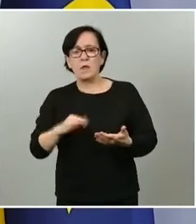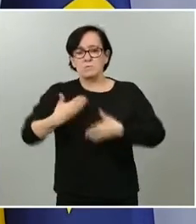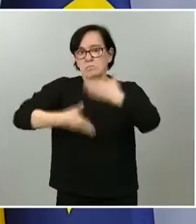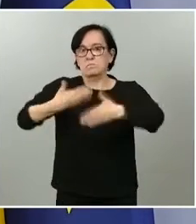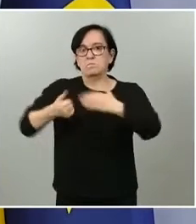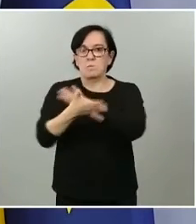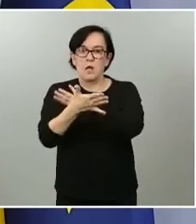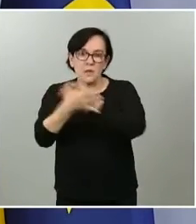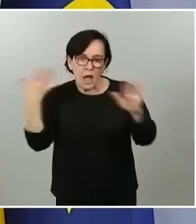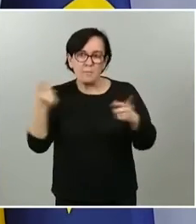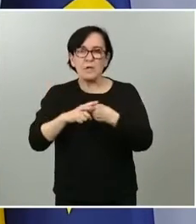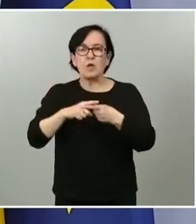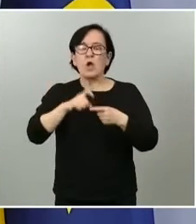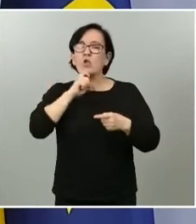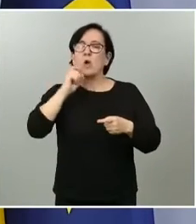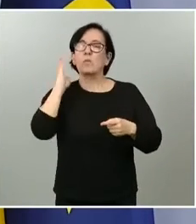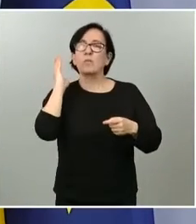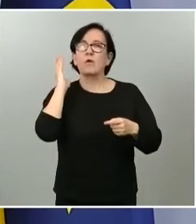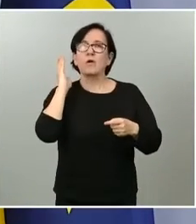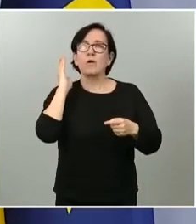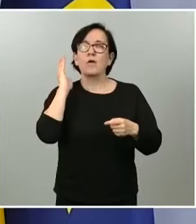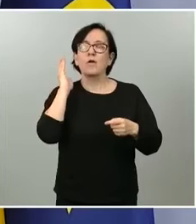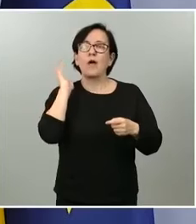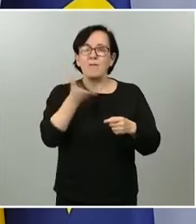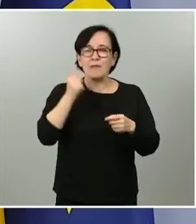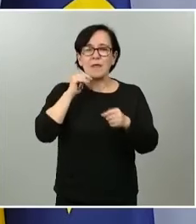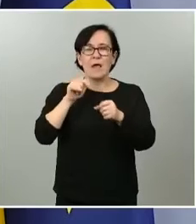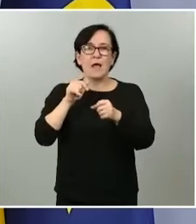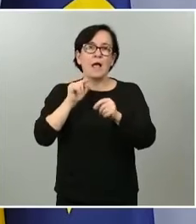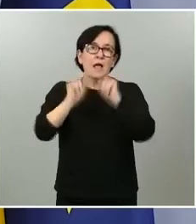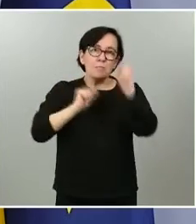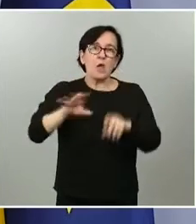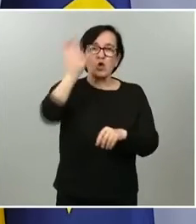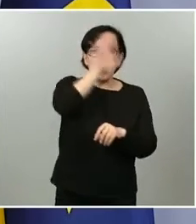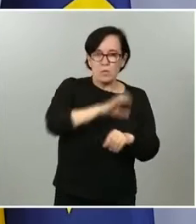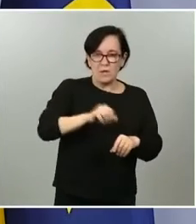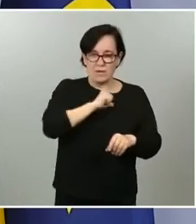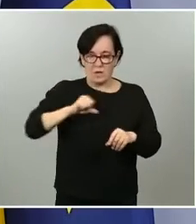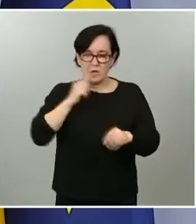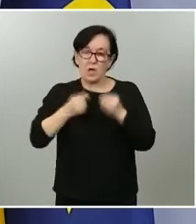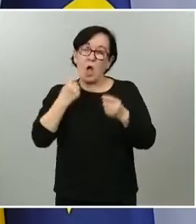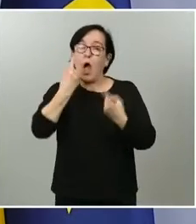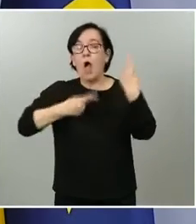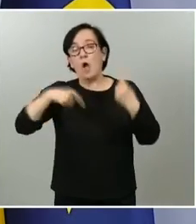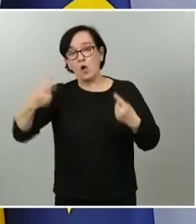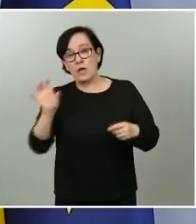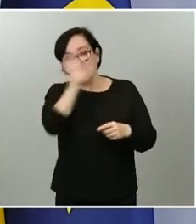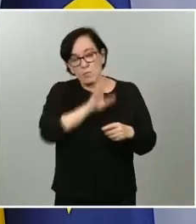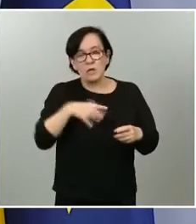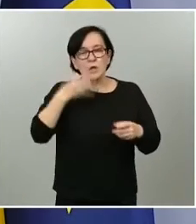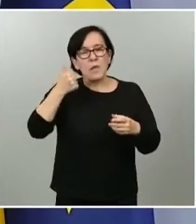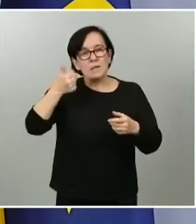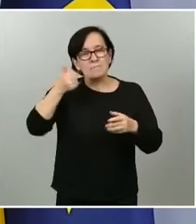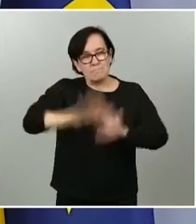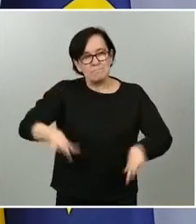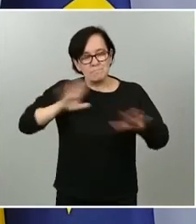por cómo ha afectado la epidemia a una determinada comunidad autónoma, en otros casos requiere un poco más de tiempo porque hay que poner en marcha sistemas